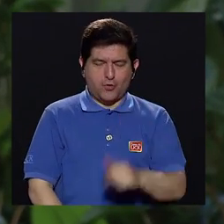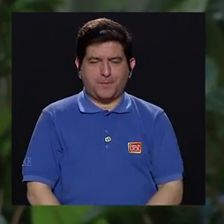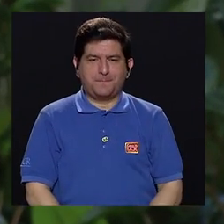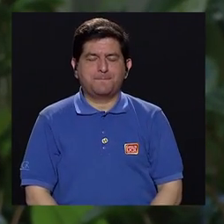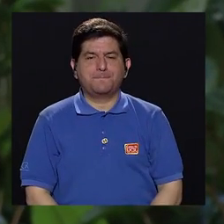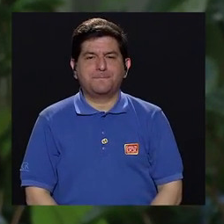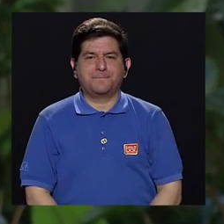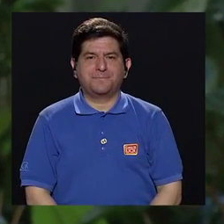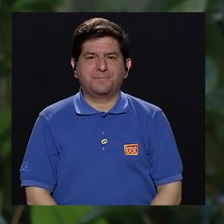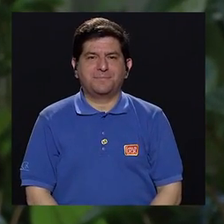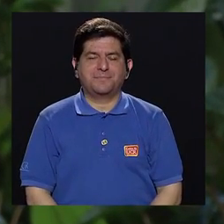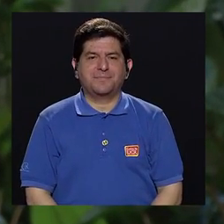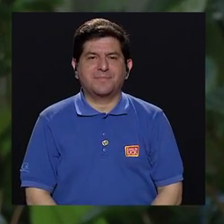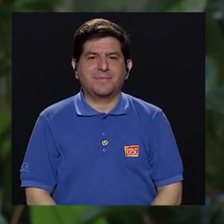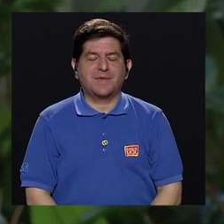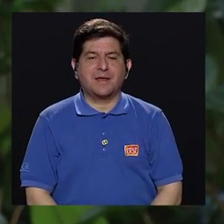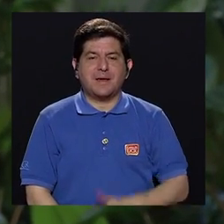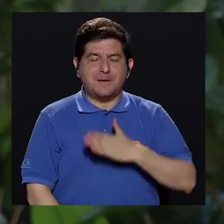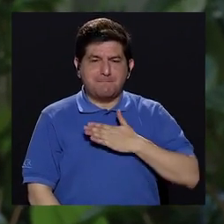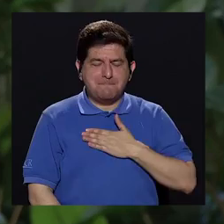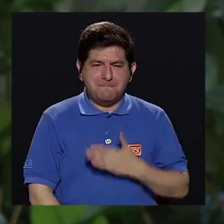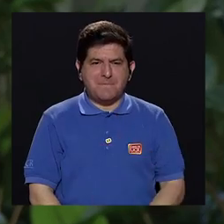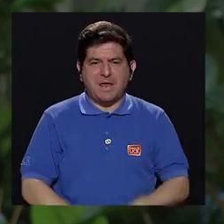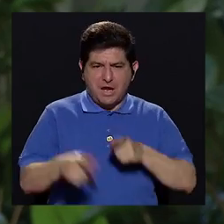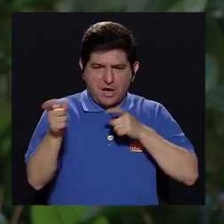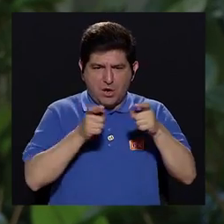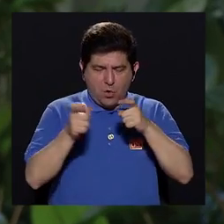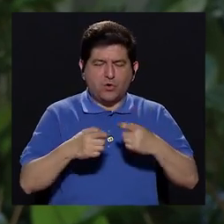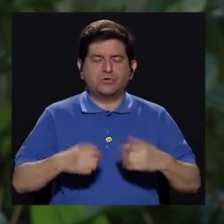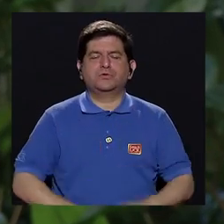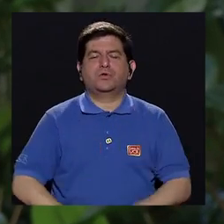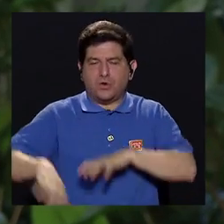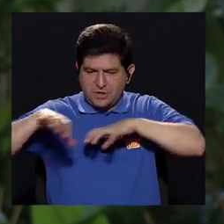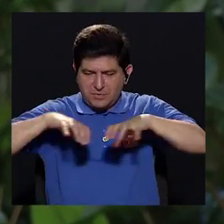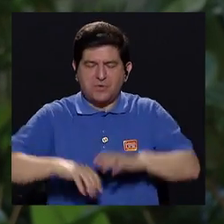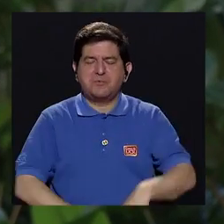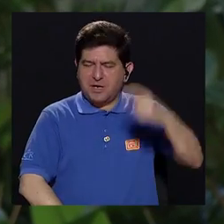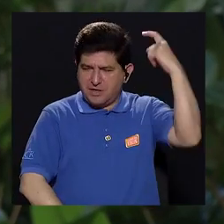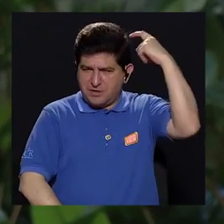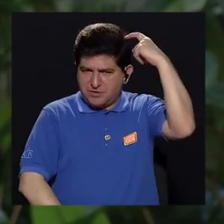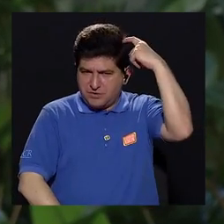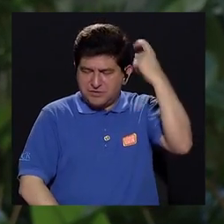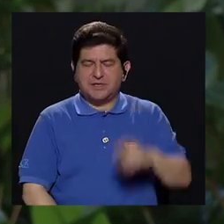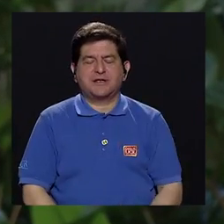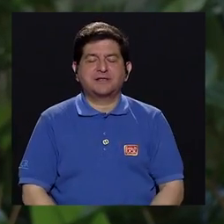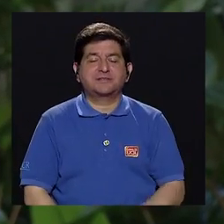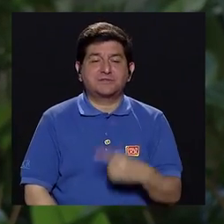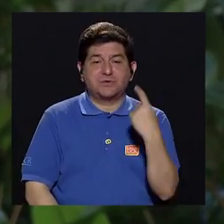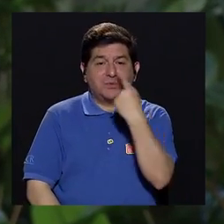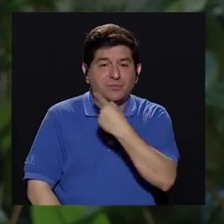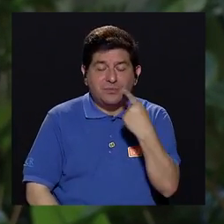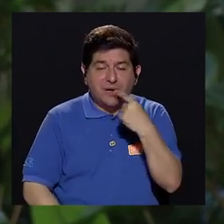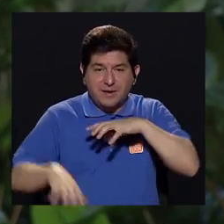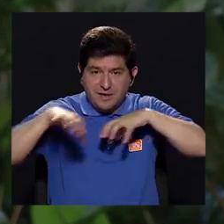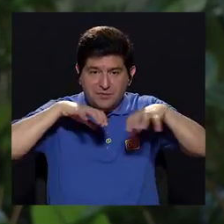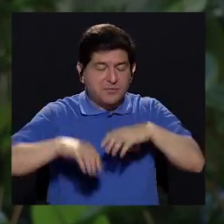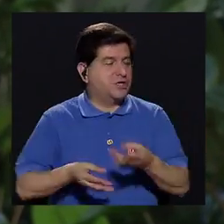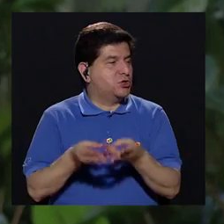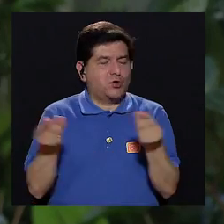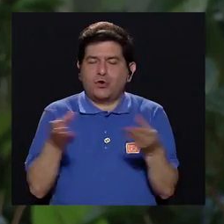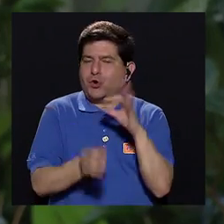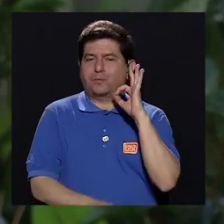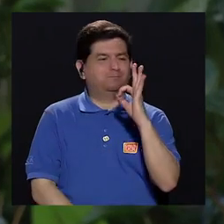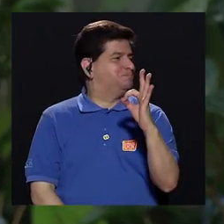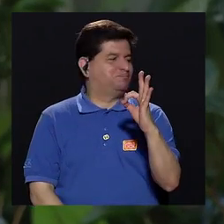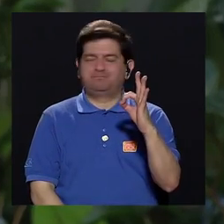que mis comandos motrices, la orden de que sale de mi cerebro para decirle a esto, muévase, no se está